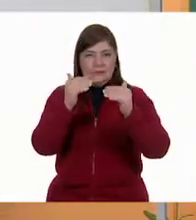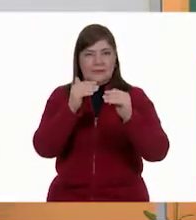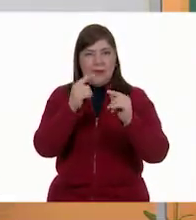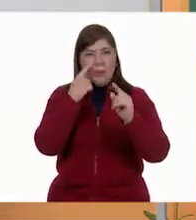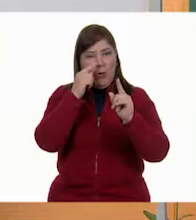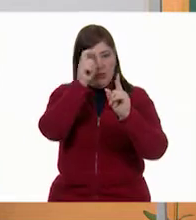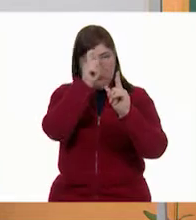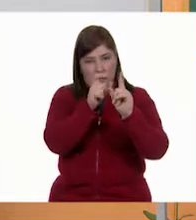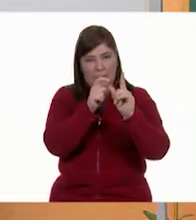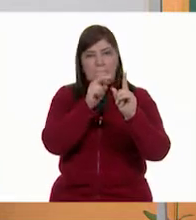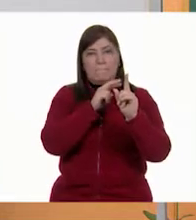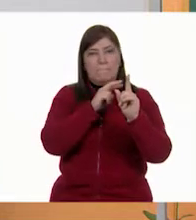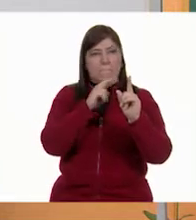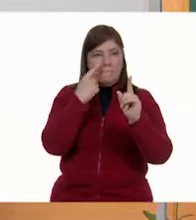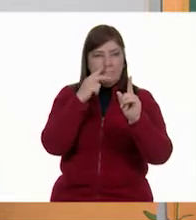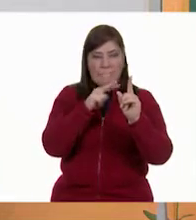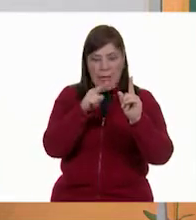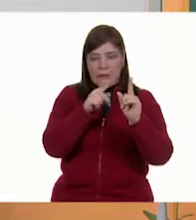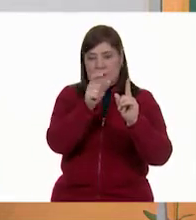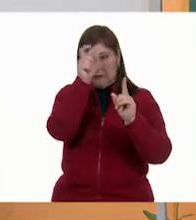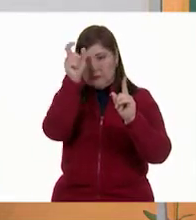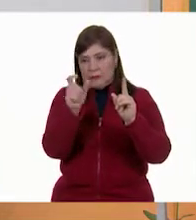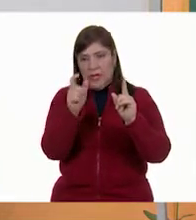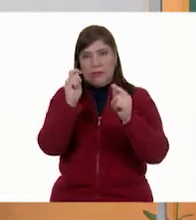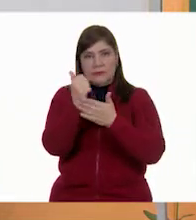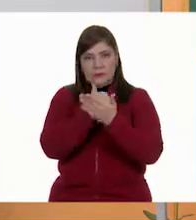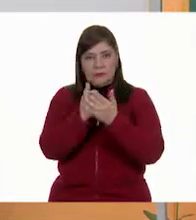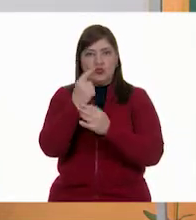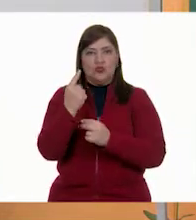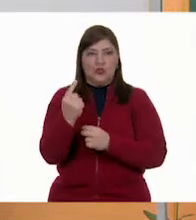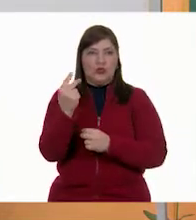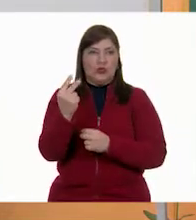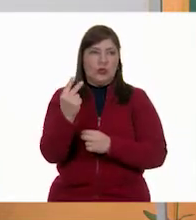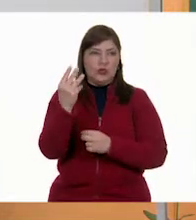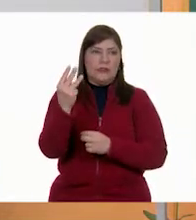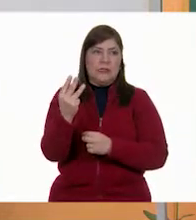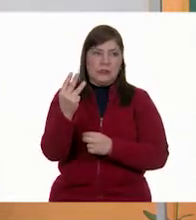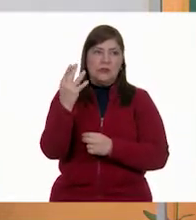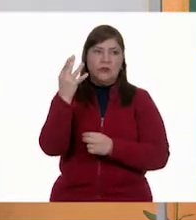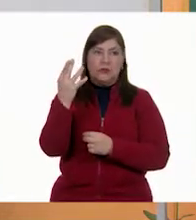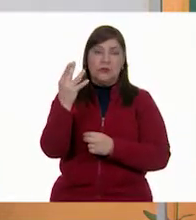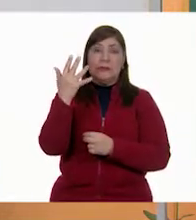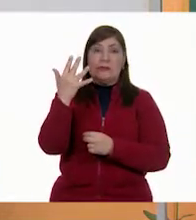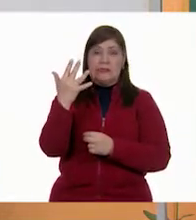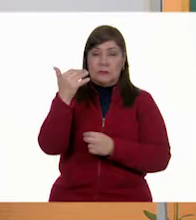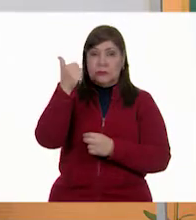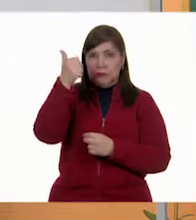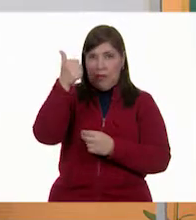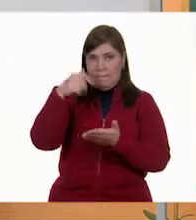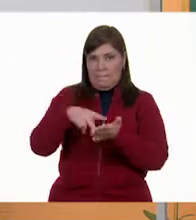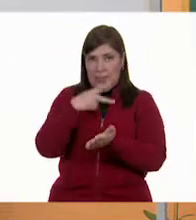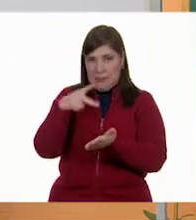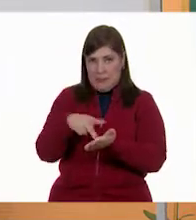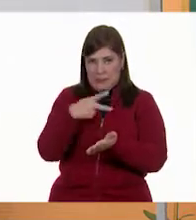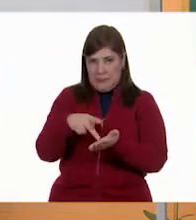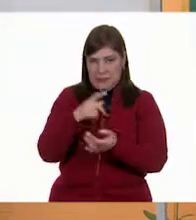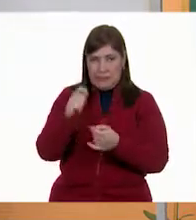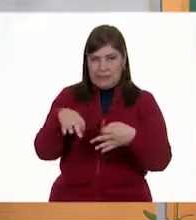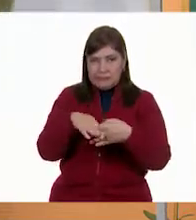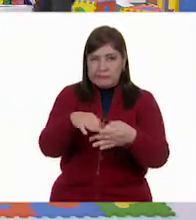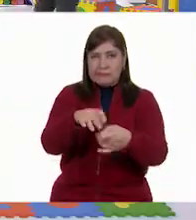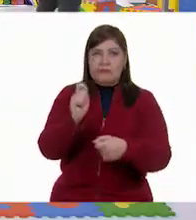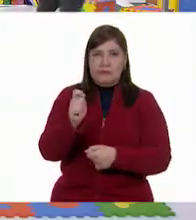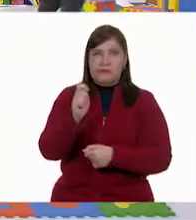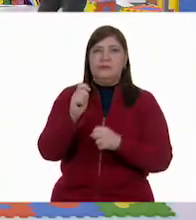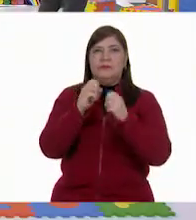¿Cuántas ocasiones salió? Uno, dos, tres, cuatro, cinco, seis. La frecuencia del color